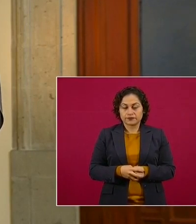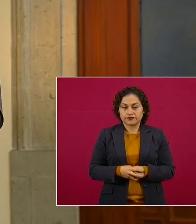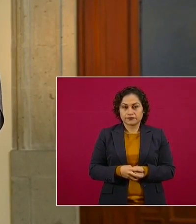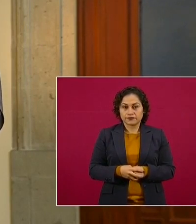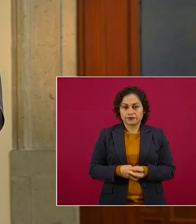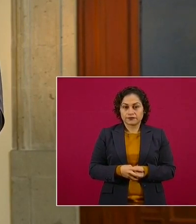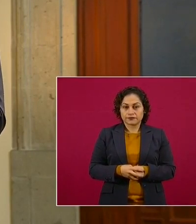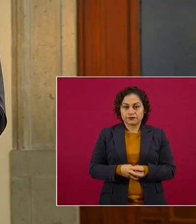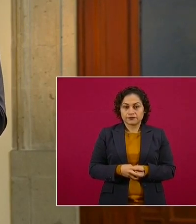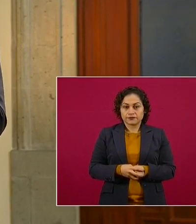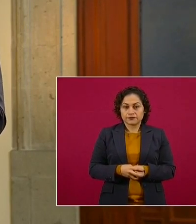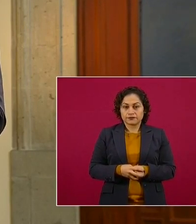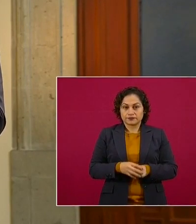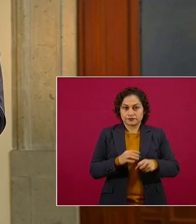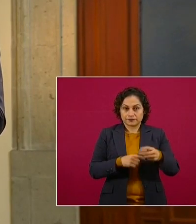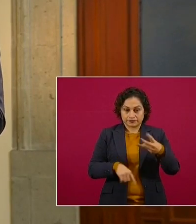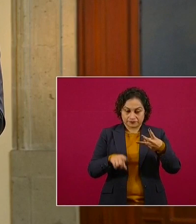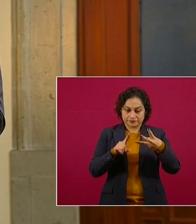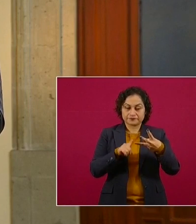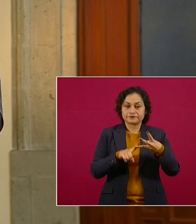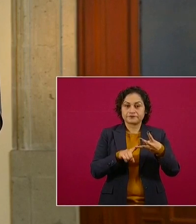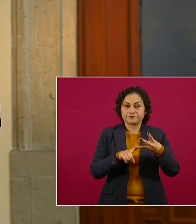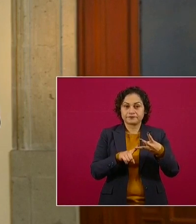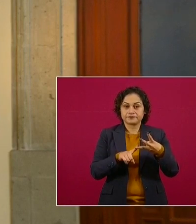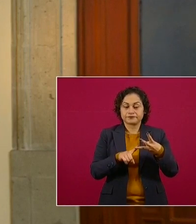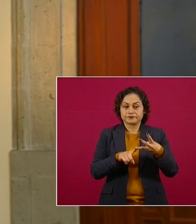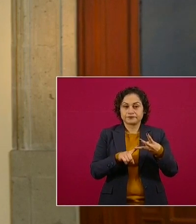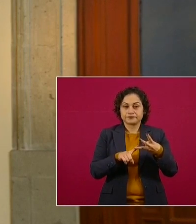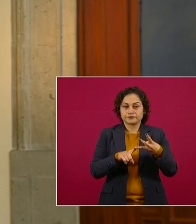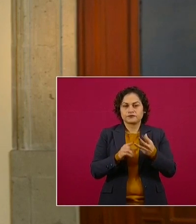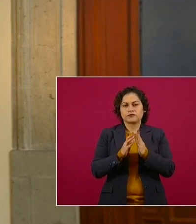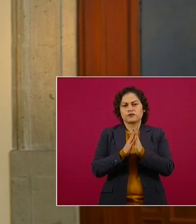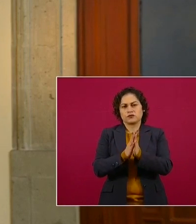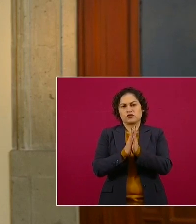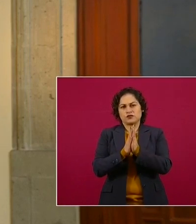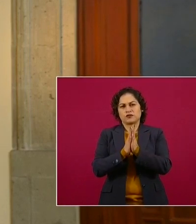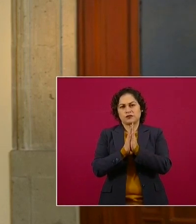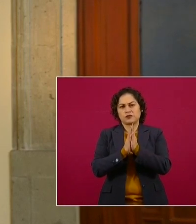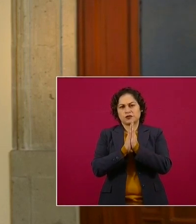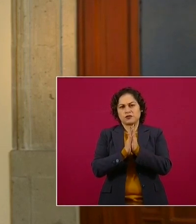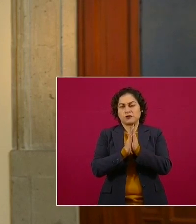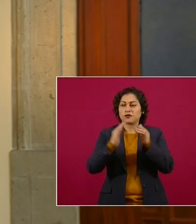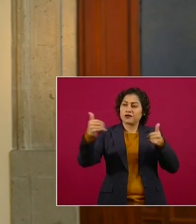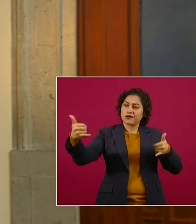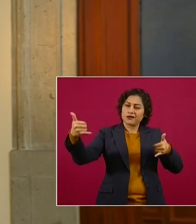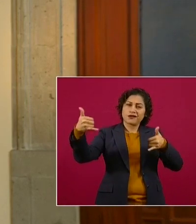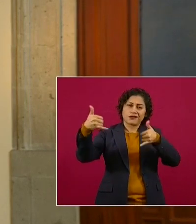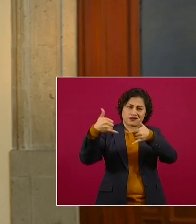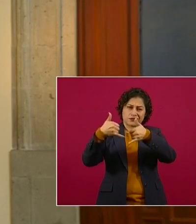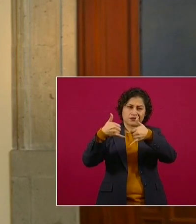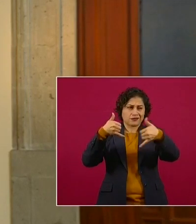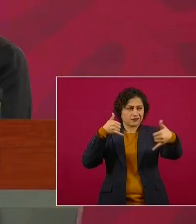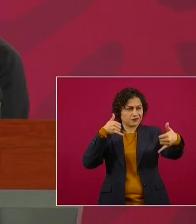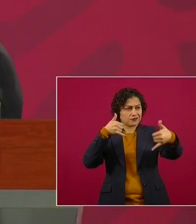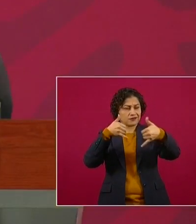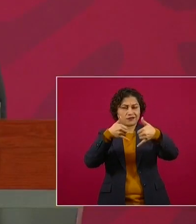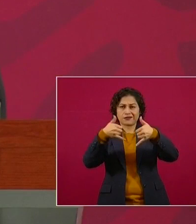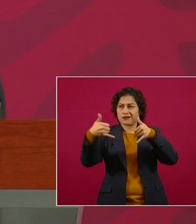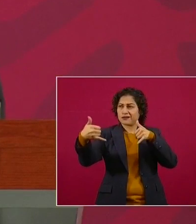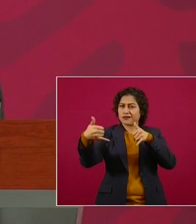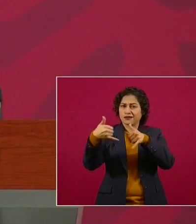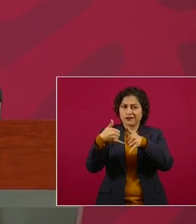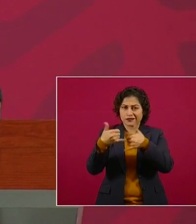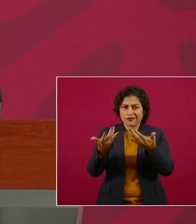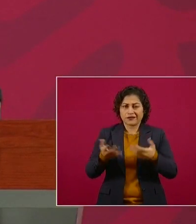Tres, comuniquémonos por teléfono o